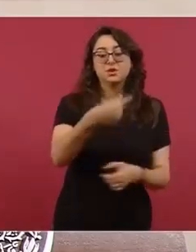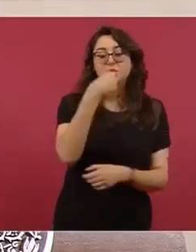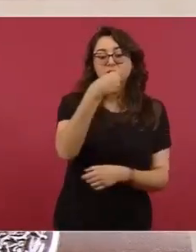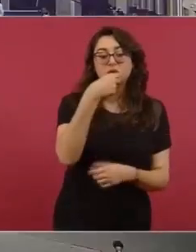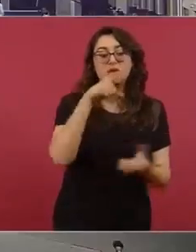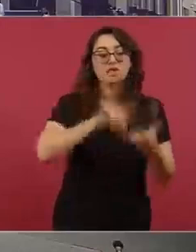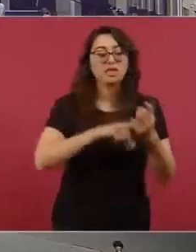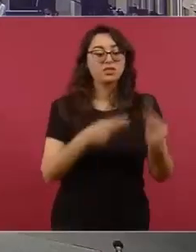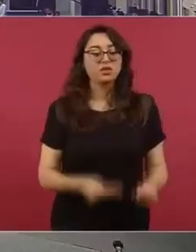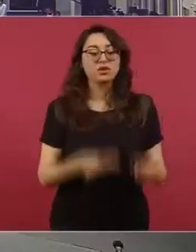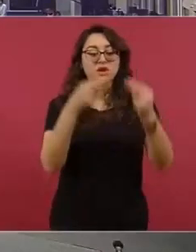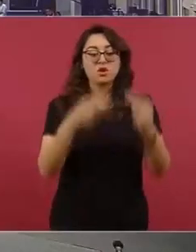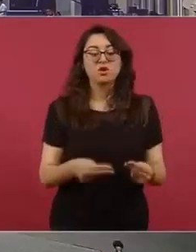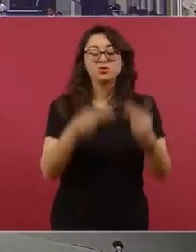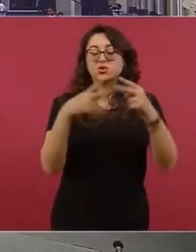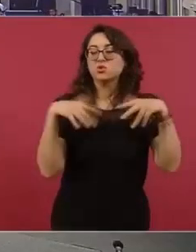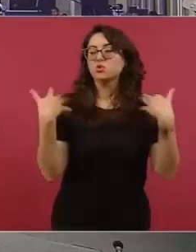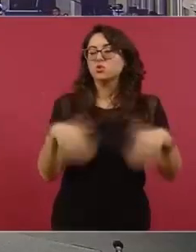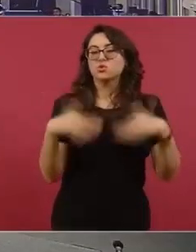lo que llaman lobby,